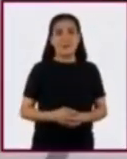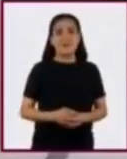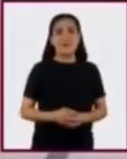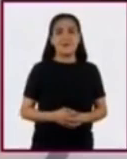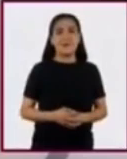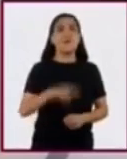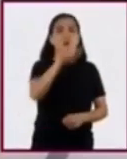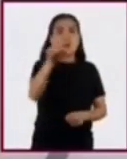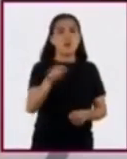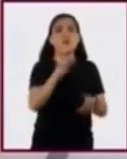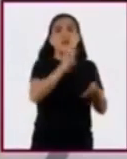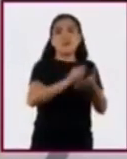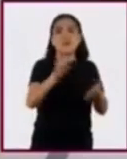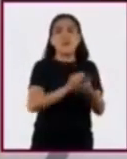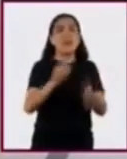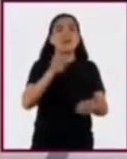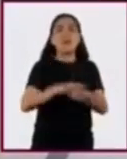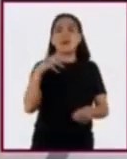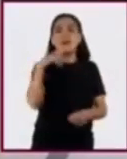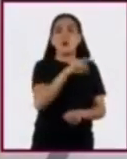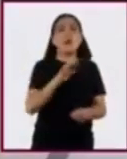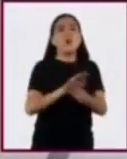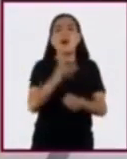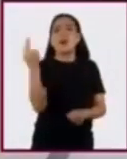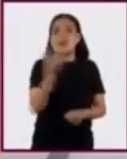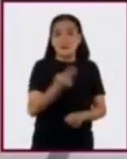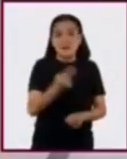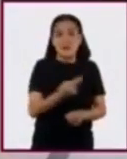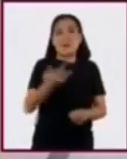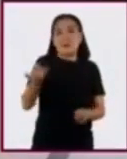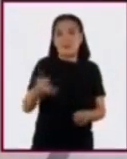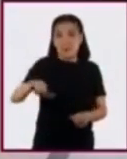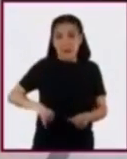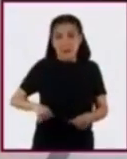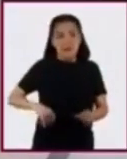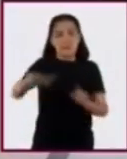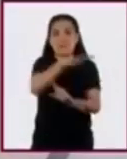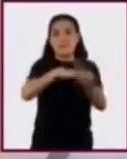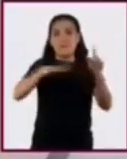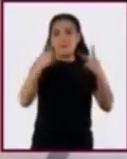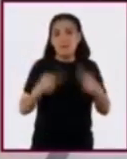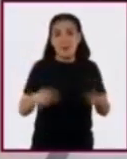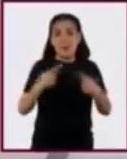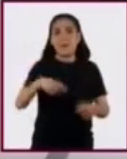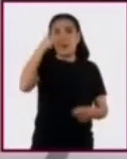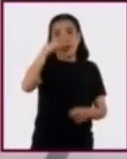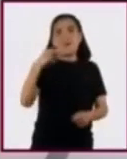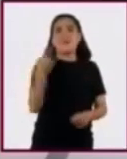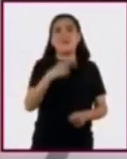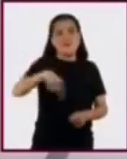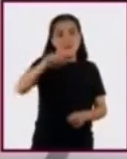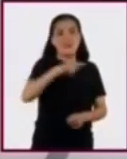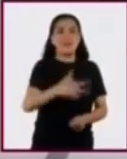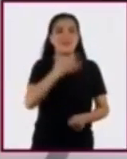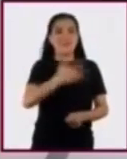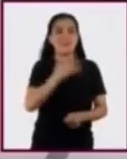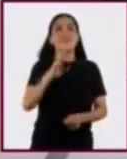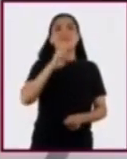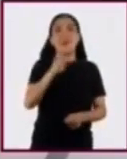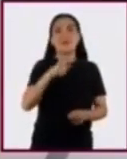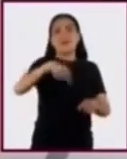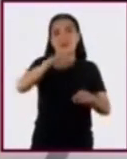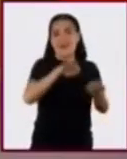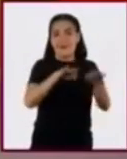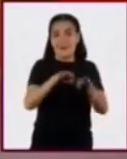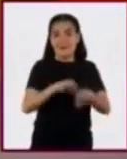Describan brevemente cuáles son las necesidades e intereses sociales que satisfagan su énfasis de campo.